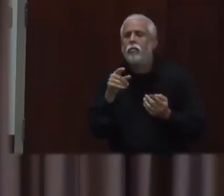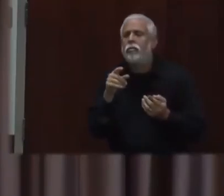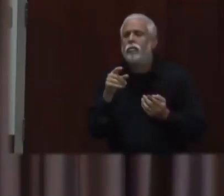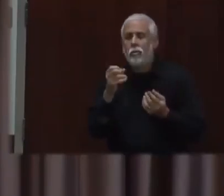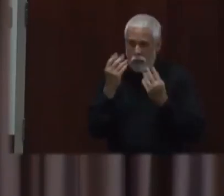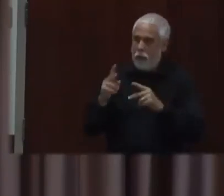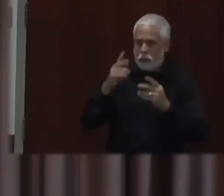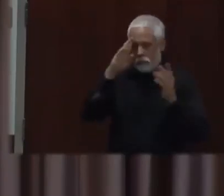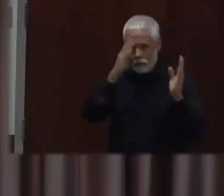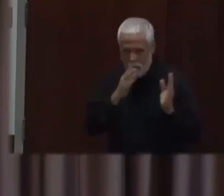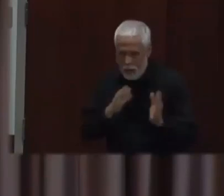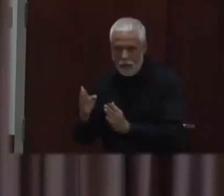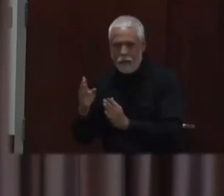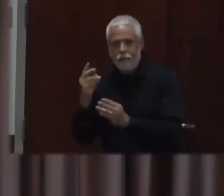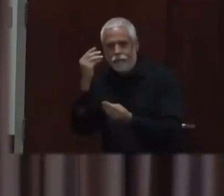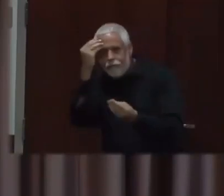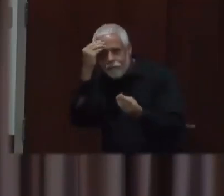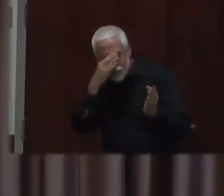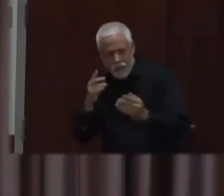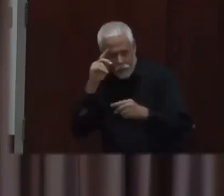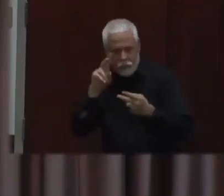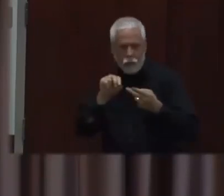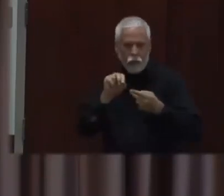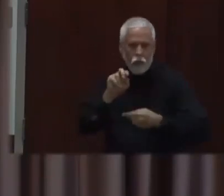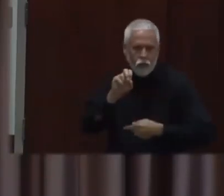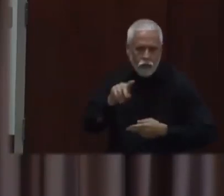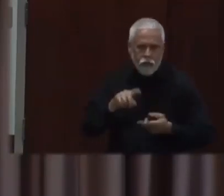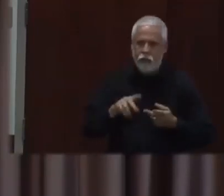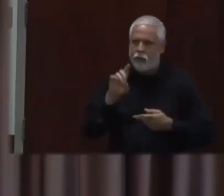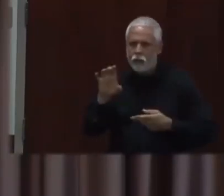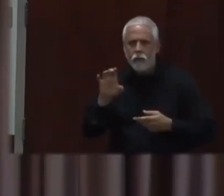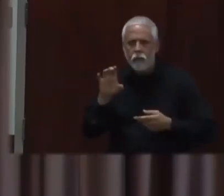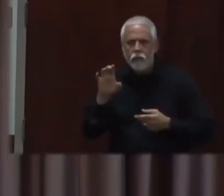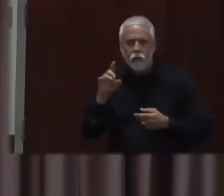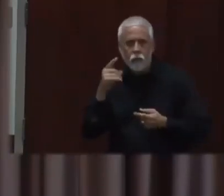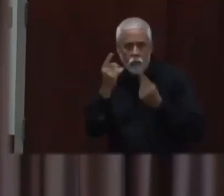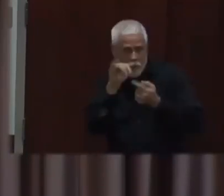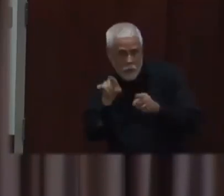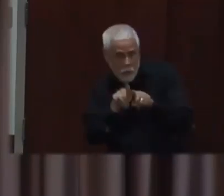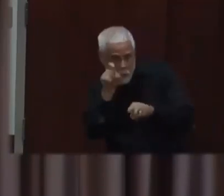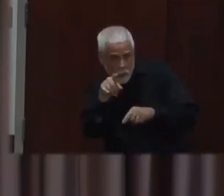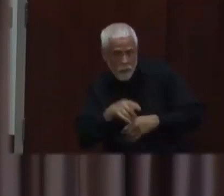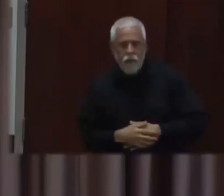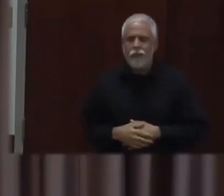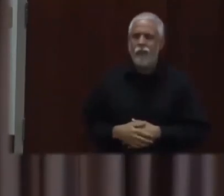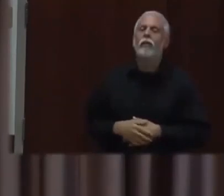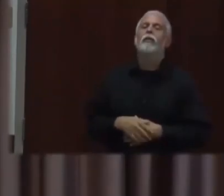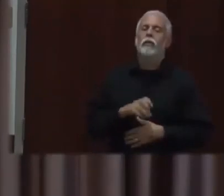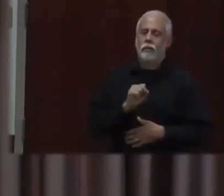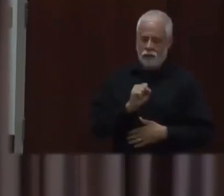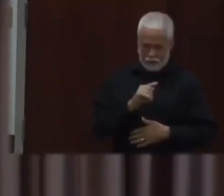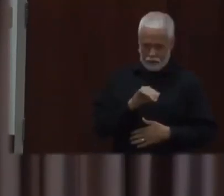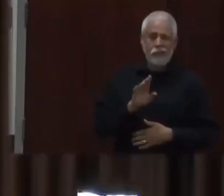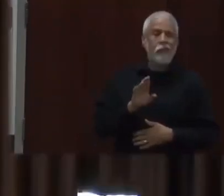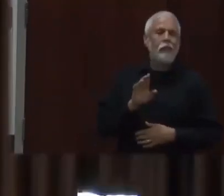algo único en cuanto al Día de Acción de Gracias o a la Navidad, porque en el verano muchas familias quisieron salir a